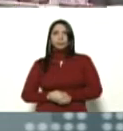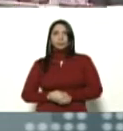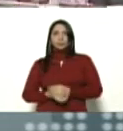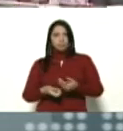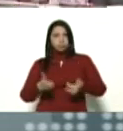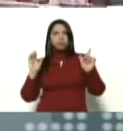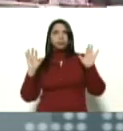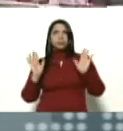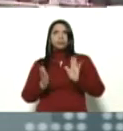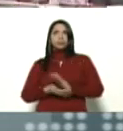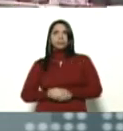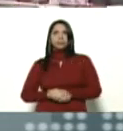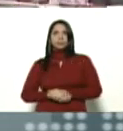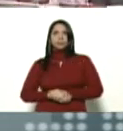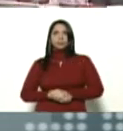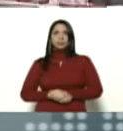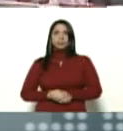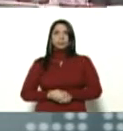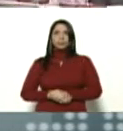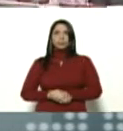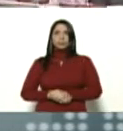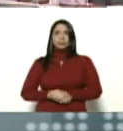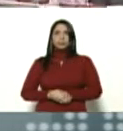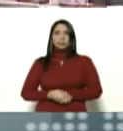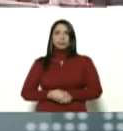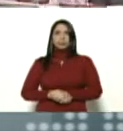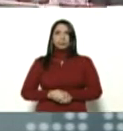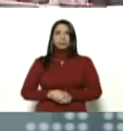cúmplase cúmplase